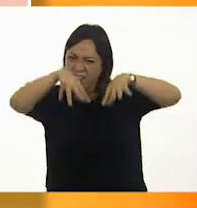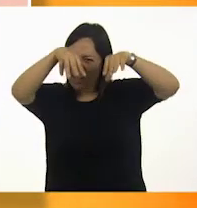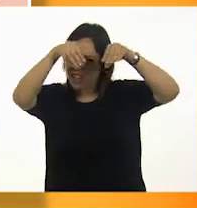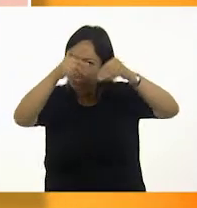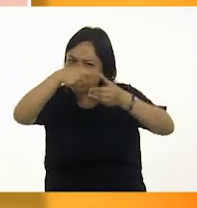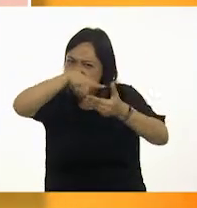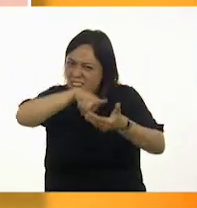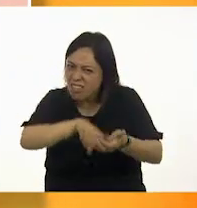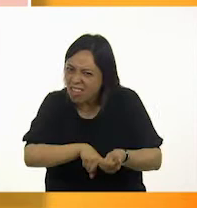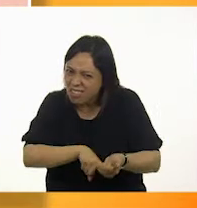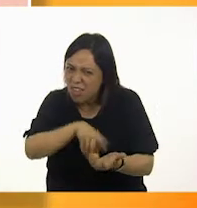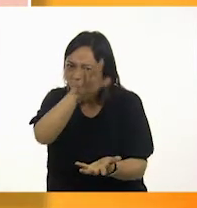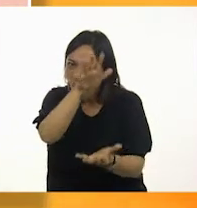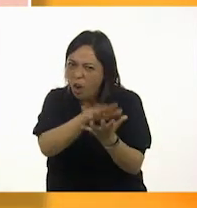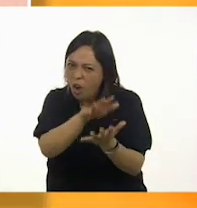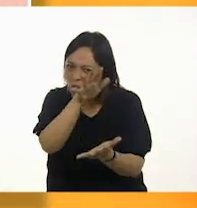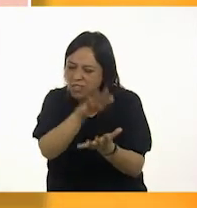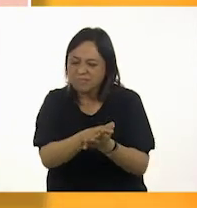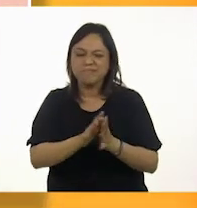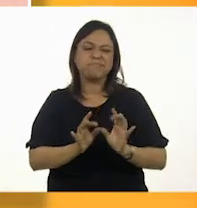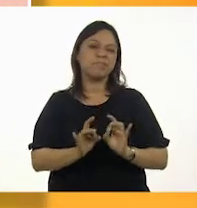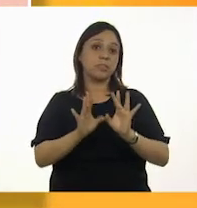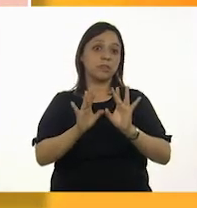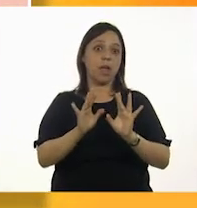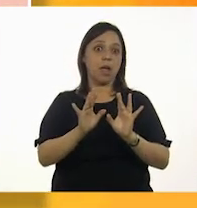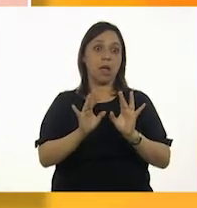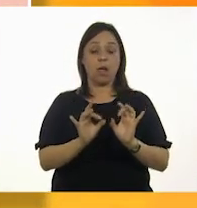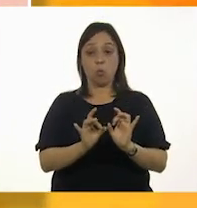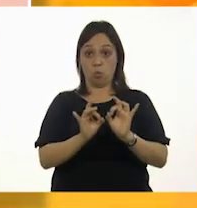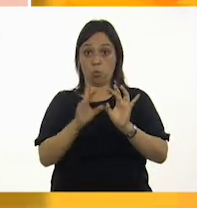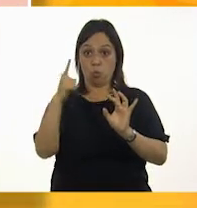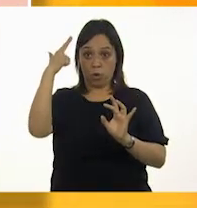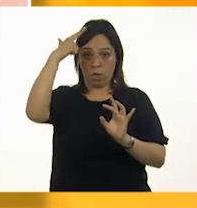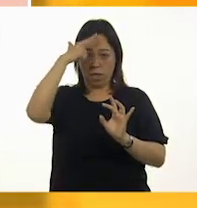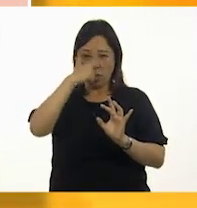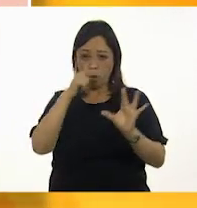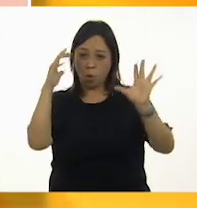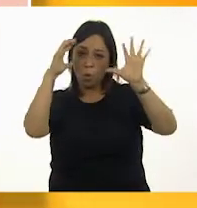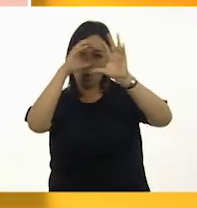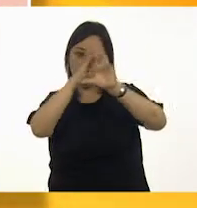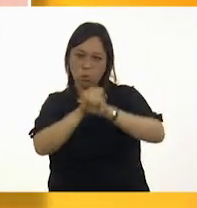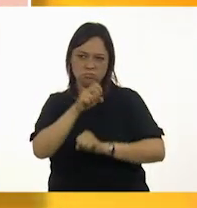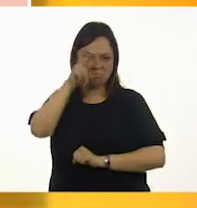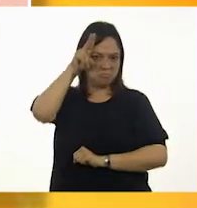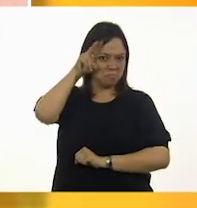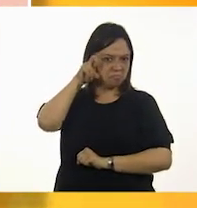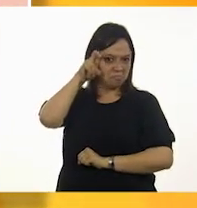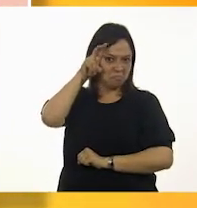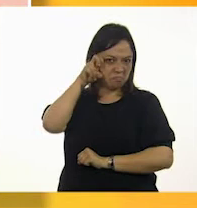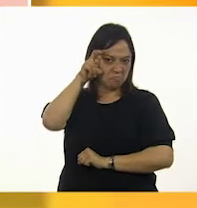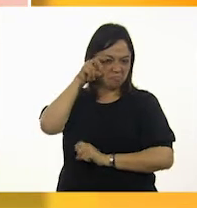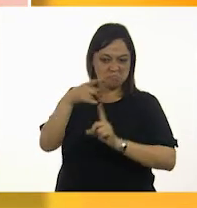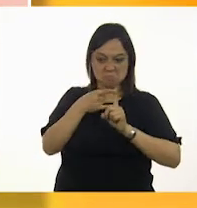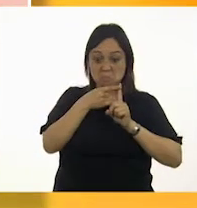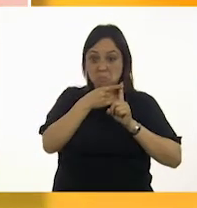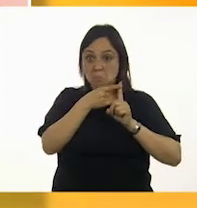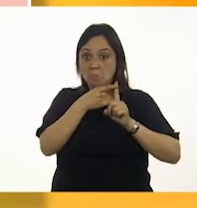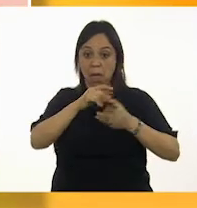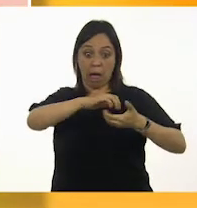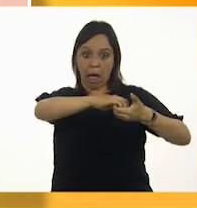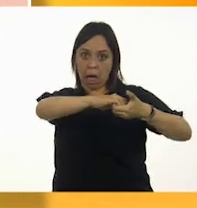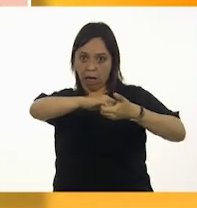Una noche oscura, el envidioso dromedario tuvo suficiente. Abrió la puerta trasera del remolque y,